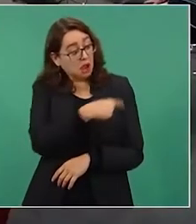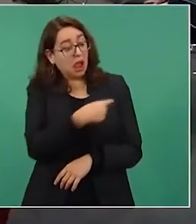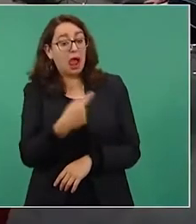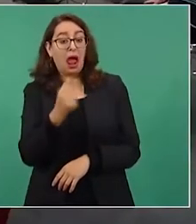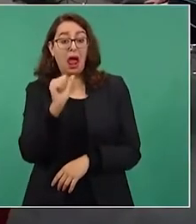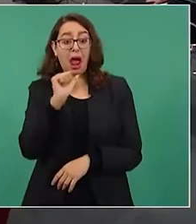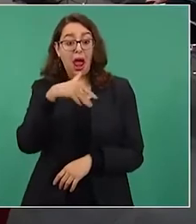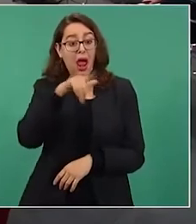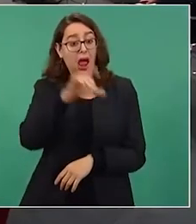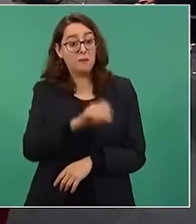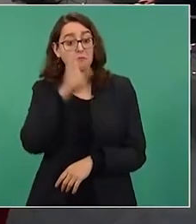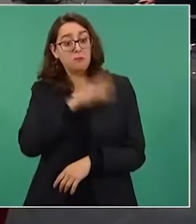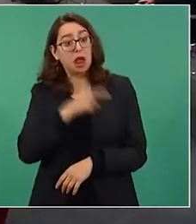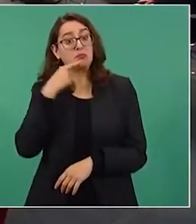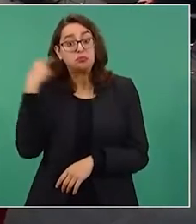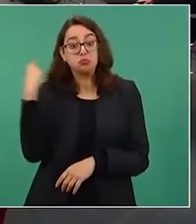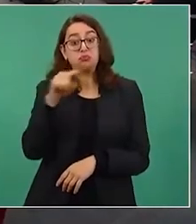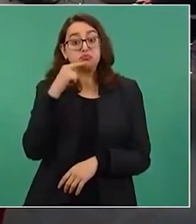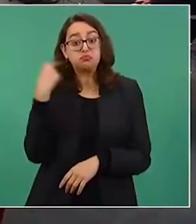Bueno, cambiemos.